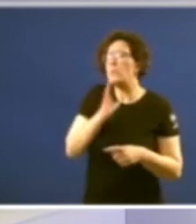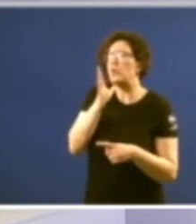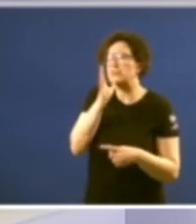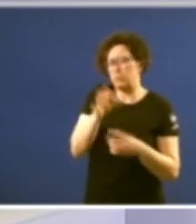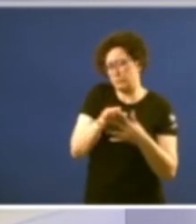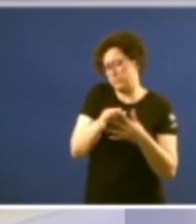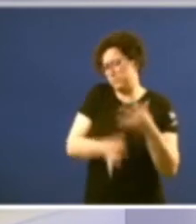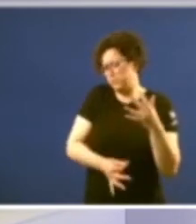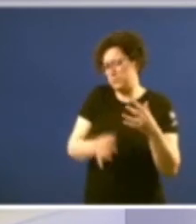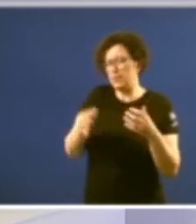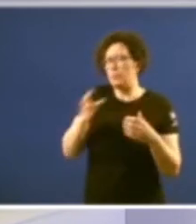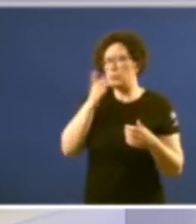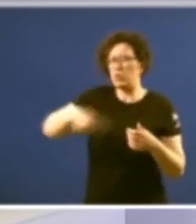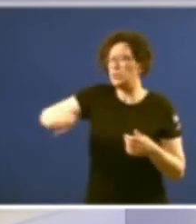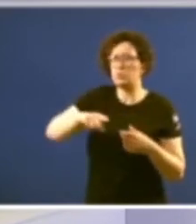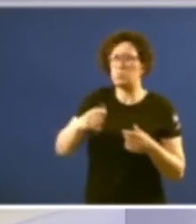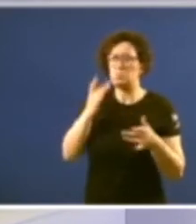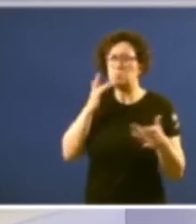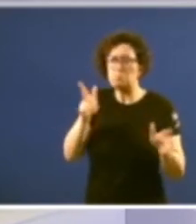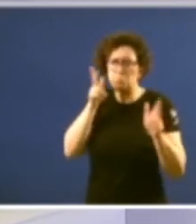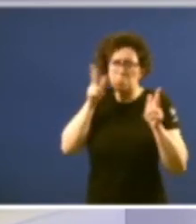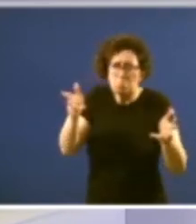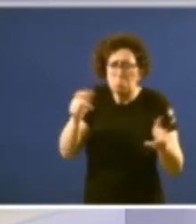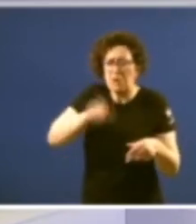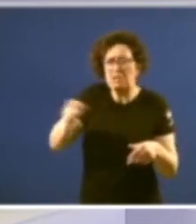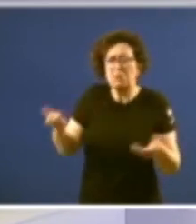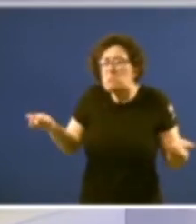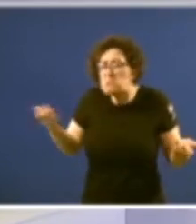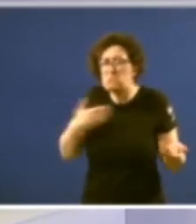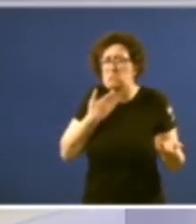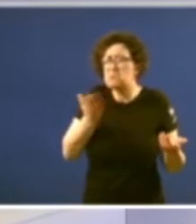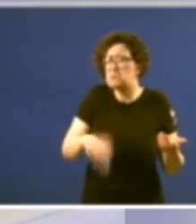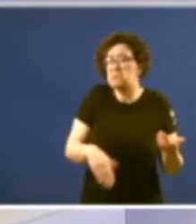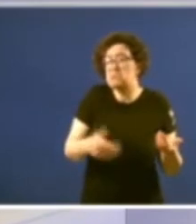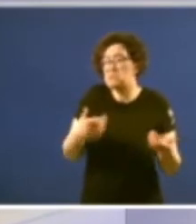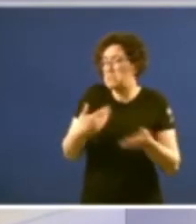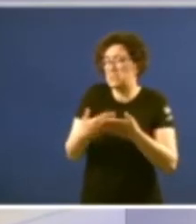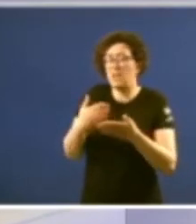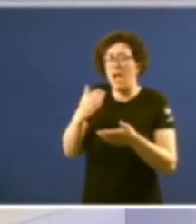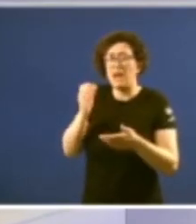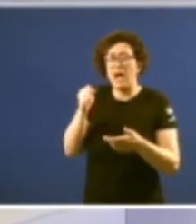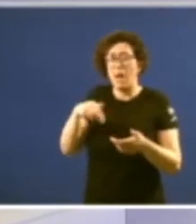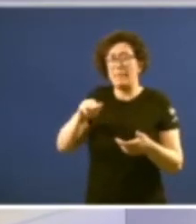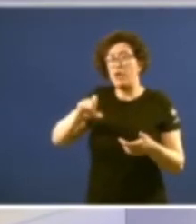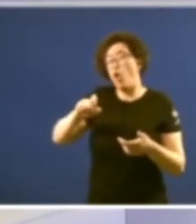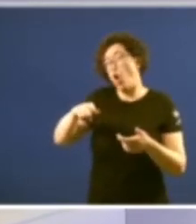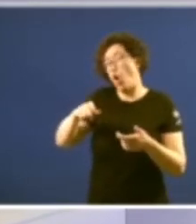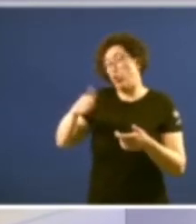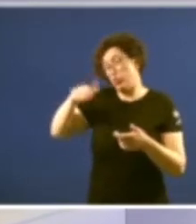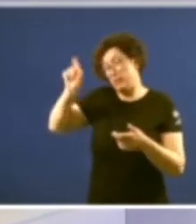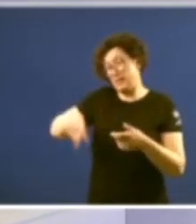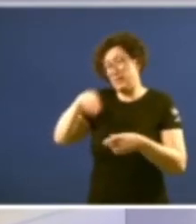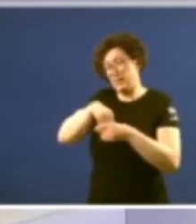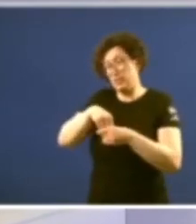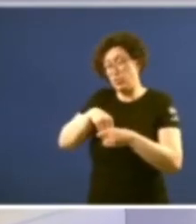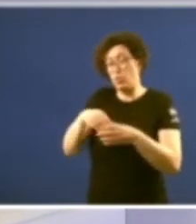esa indiferenza esa apatía ese desleixo como chamou Camilo Nogueira un dos integrantes da